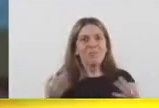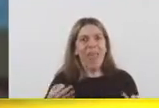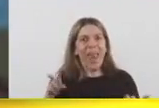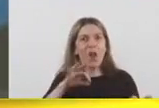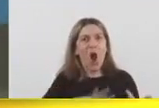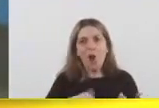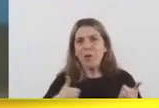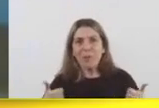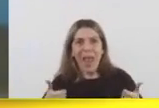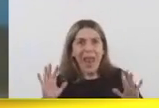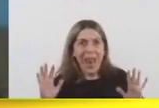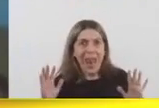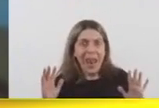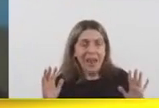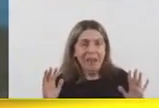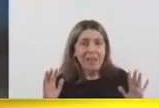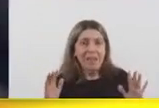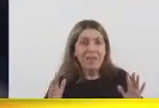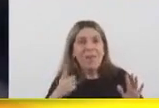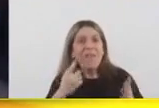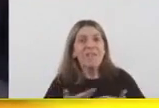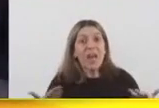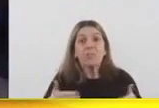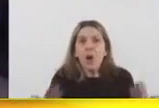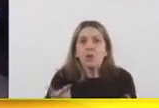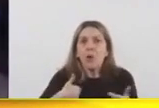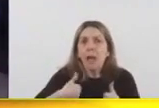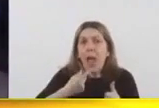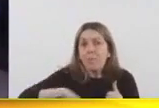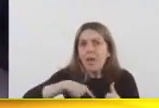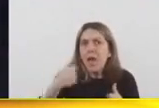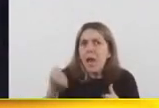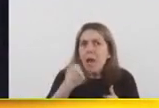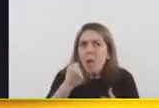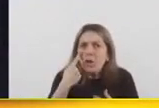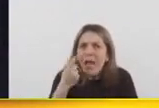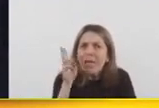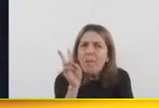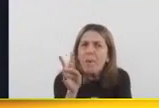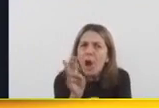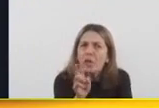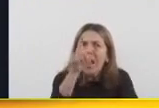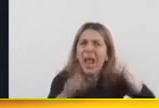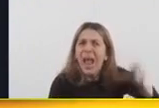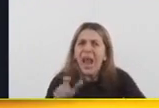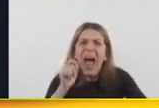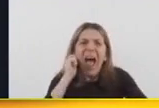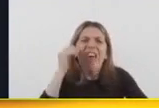Y por eso, para mí es tan importante el cuidado y la protección de nuestros adultos mayores.